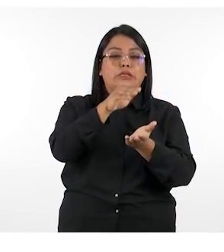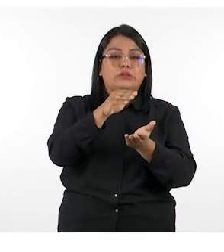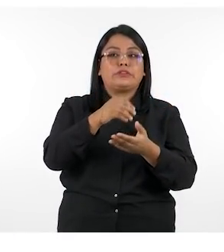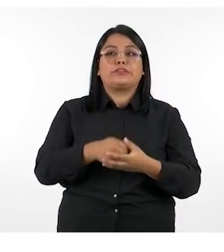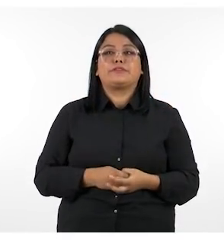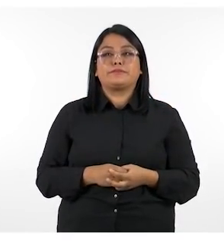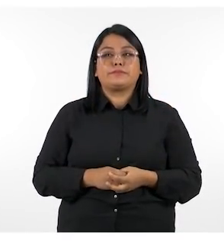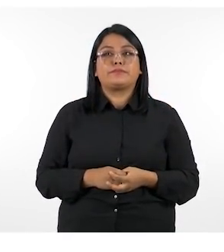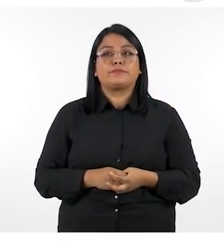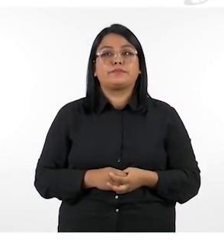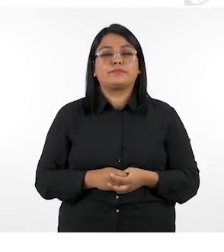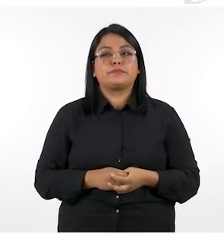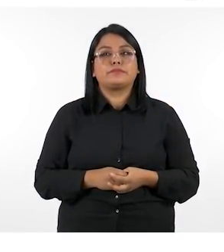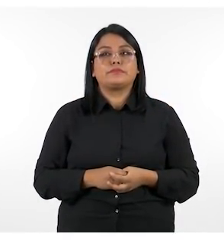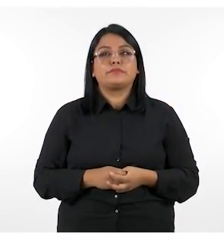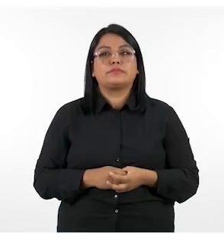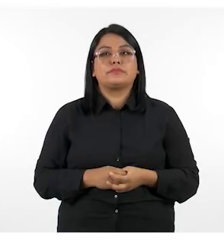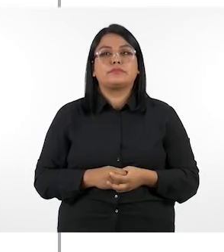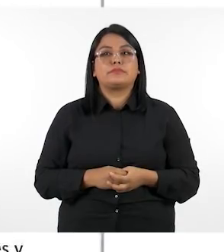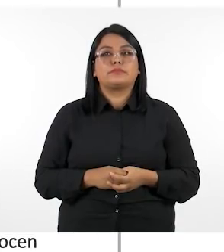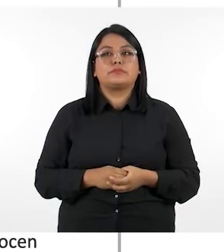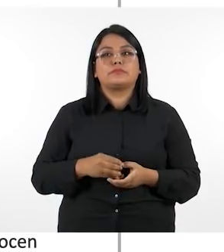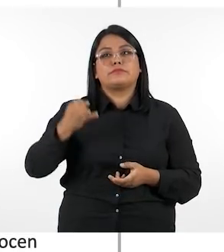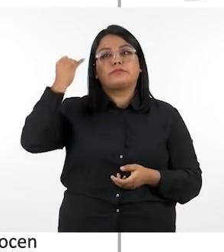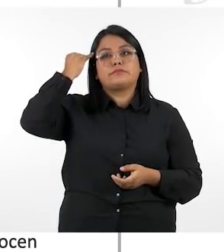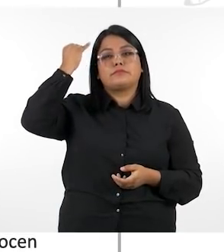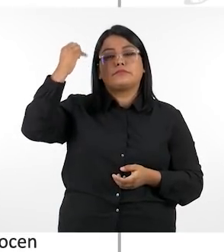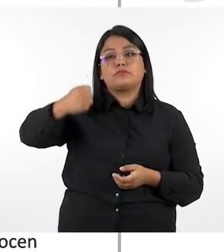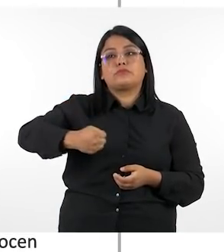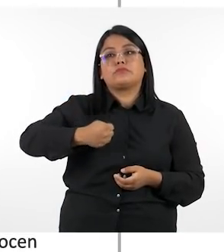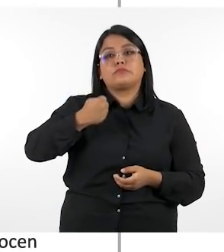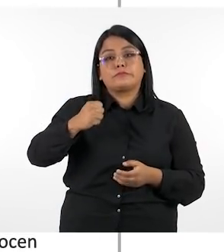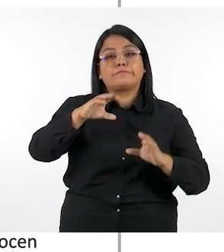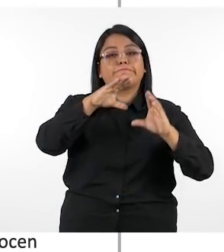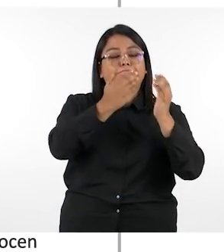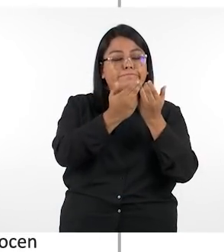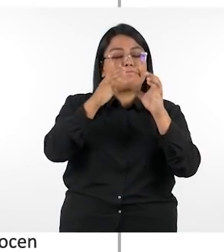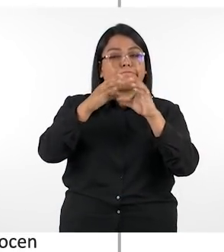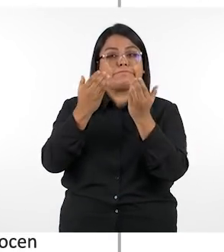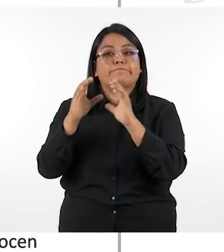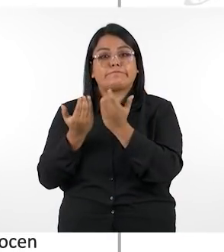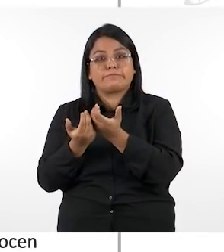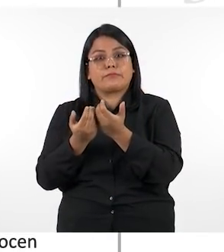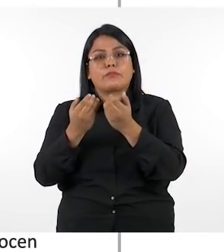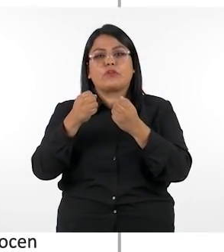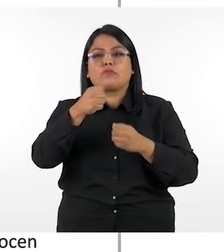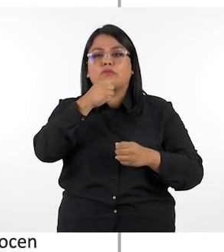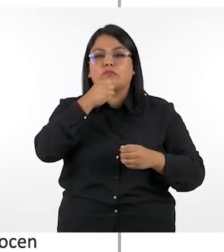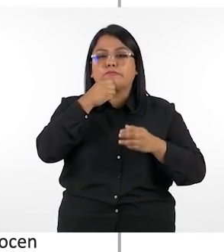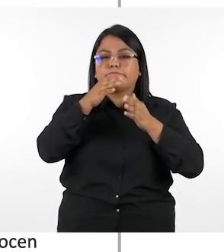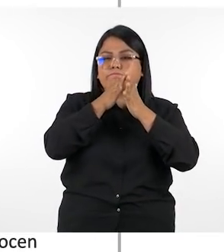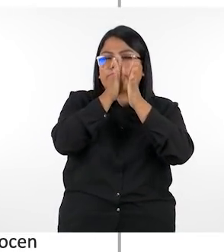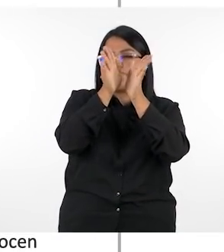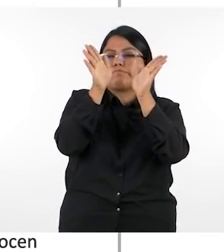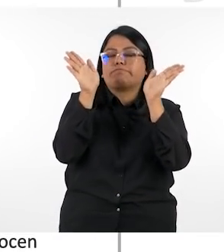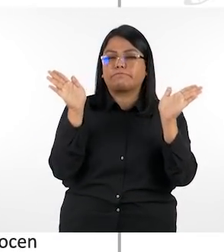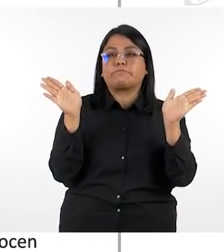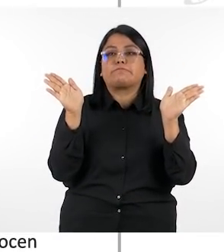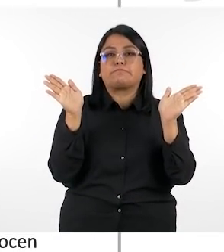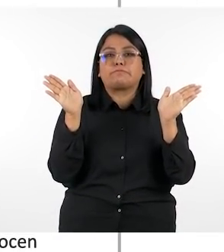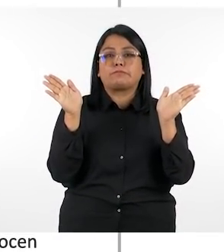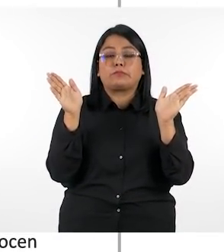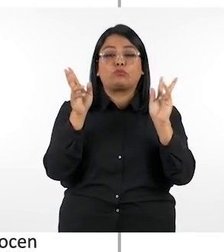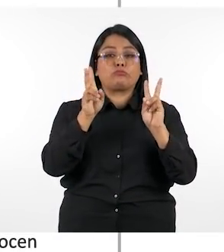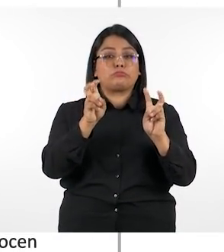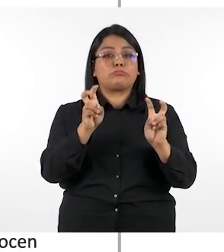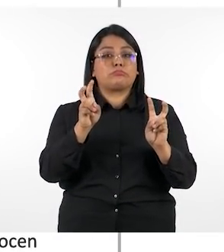los puntos esenciales de cada lección en donde de manera general se brinda información